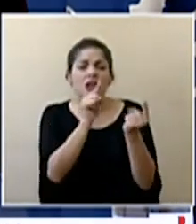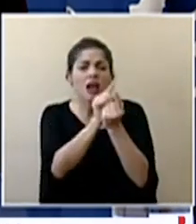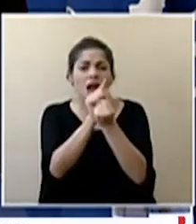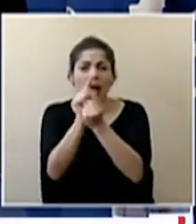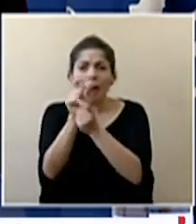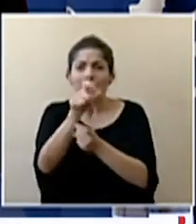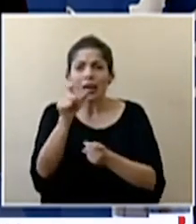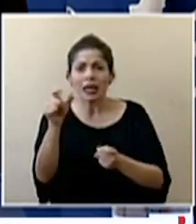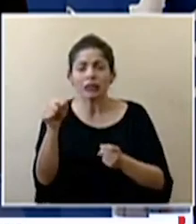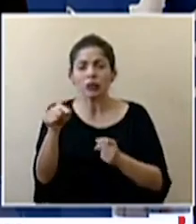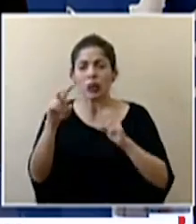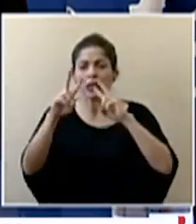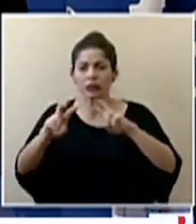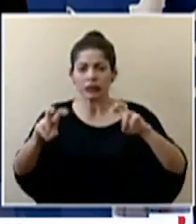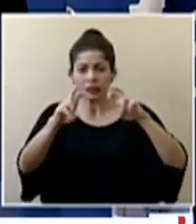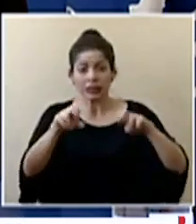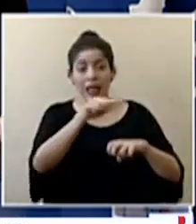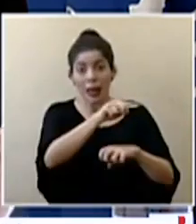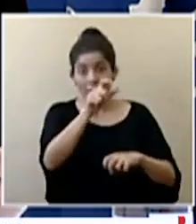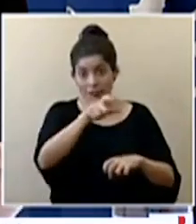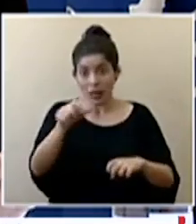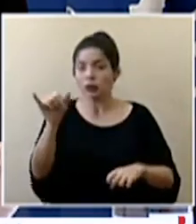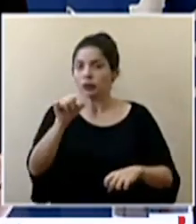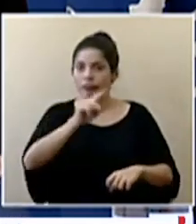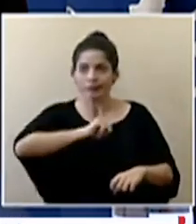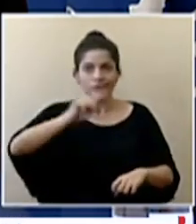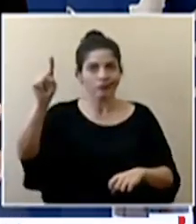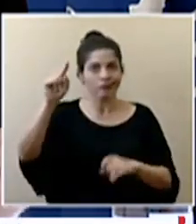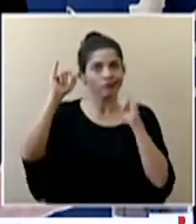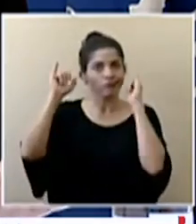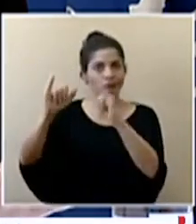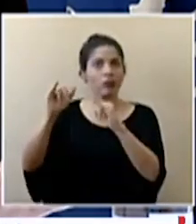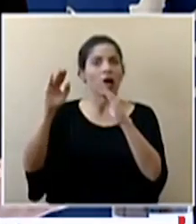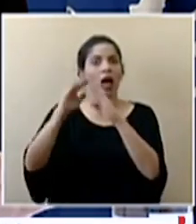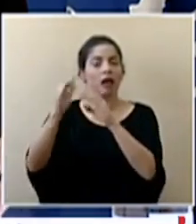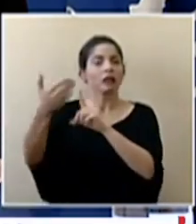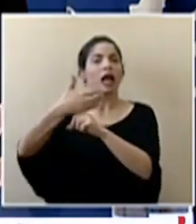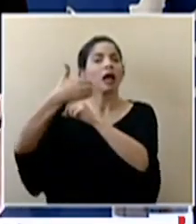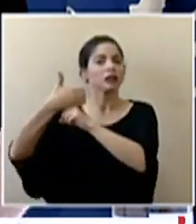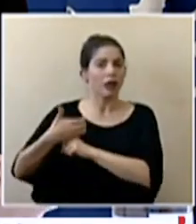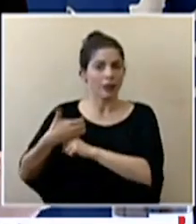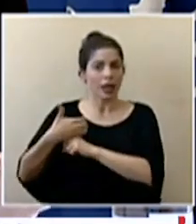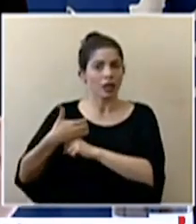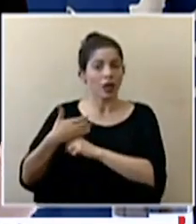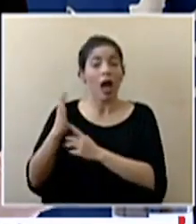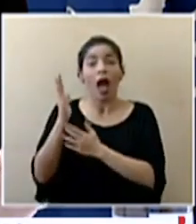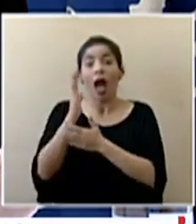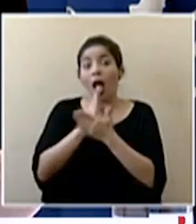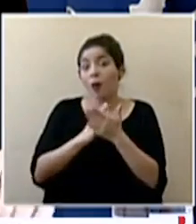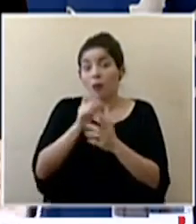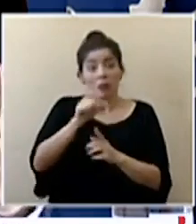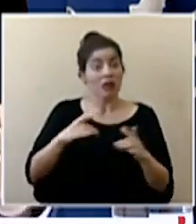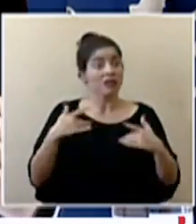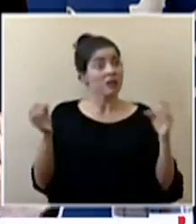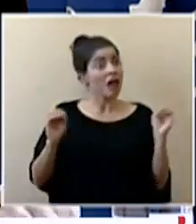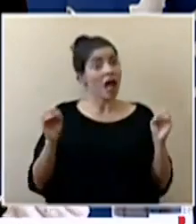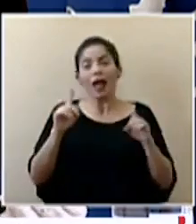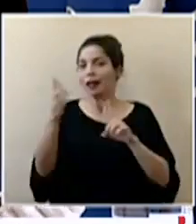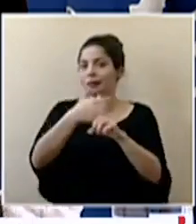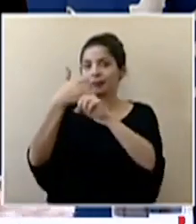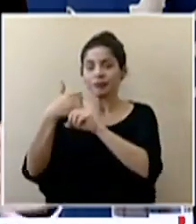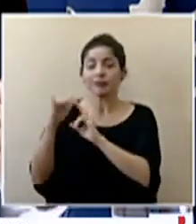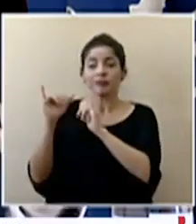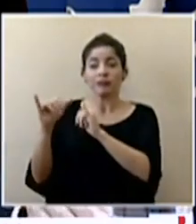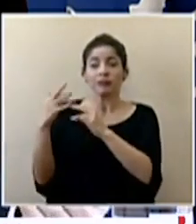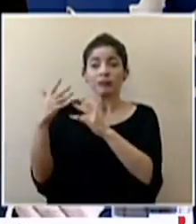de estas personas y esas personas han sido enviadas a su casa en aislamiento aunque no tengan síntomas y si desarrollan